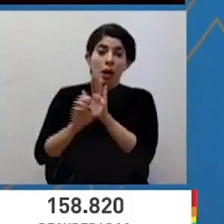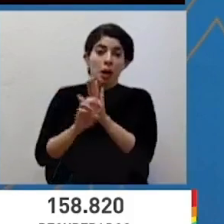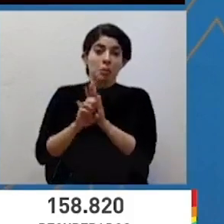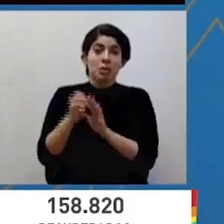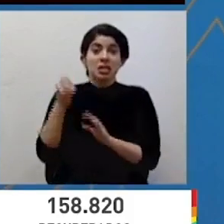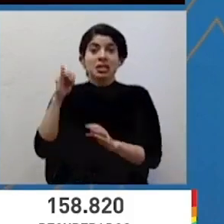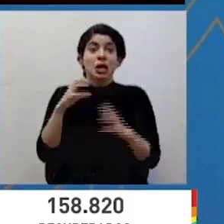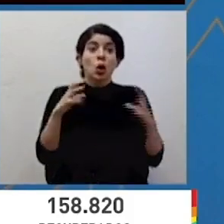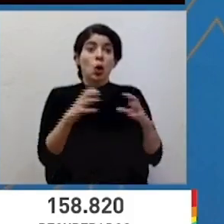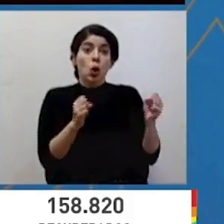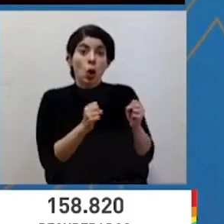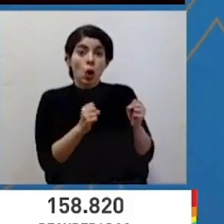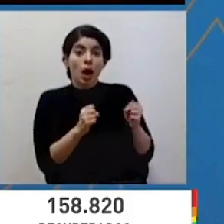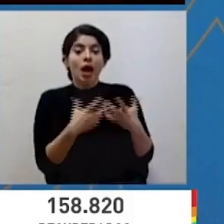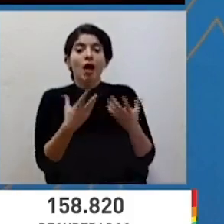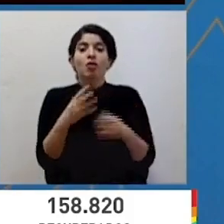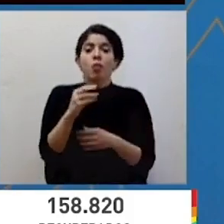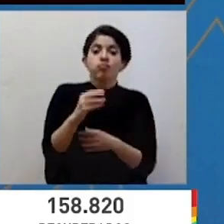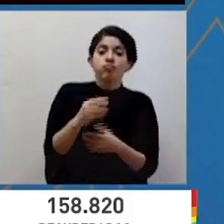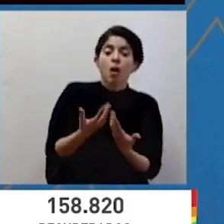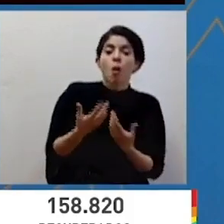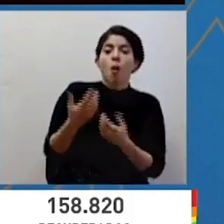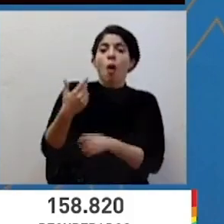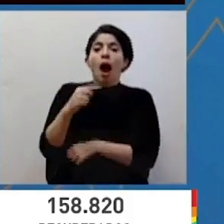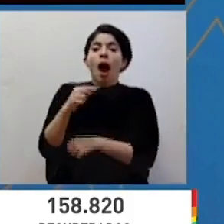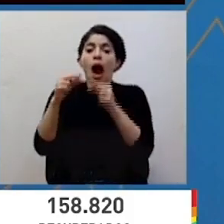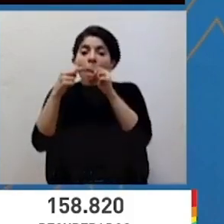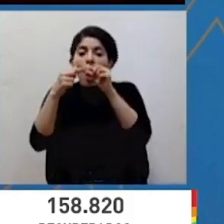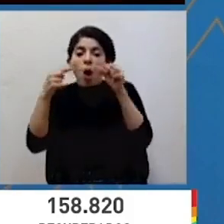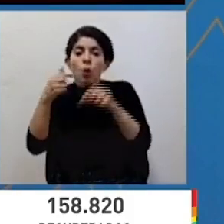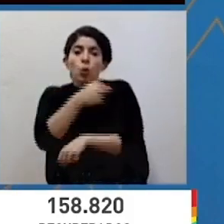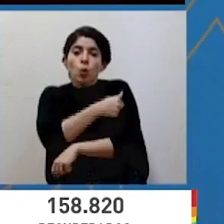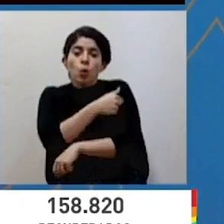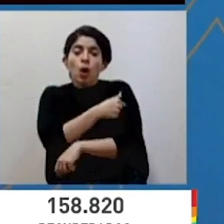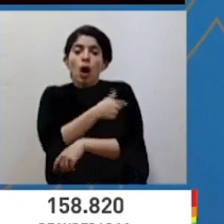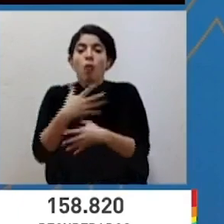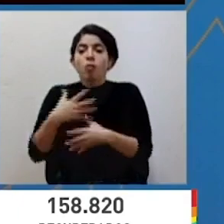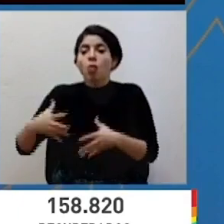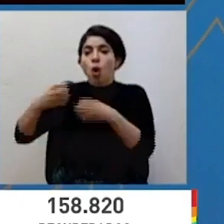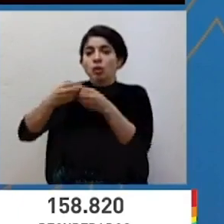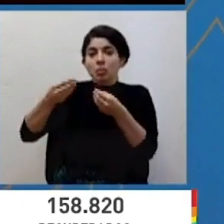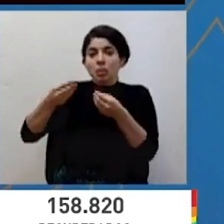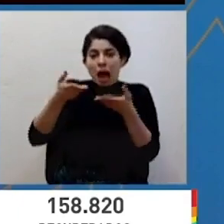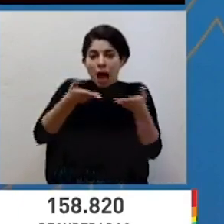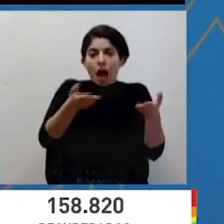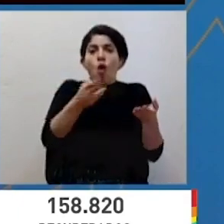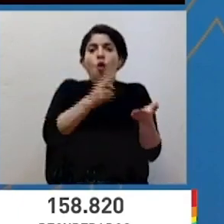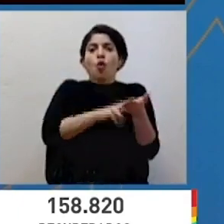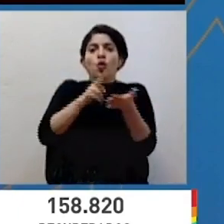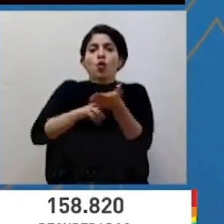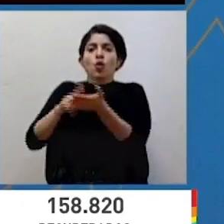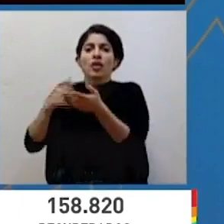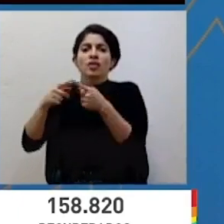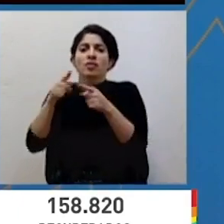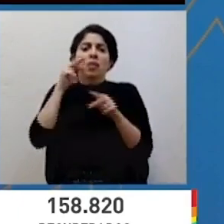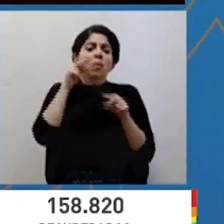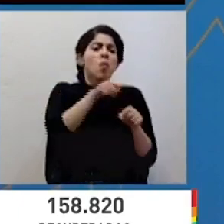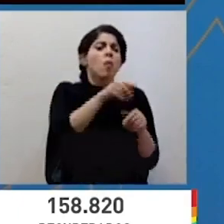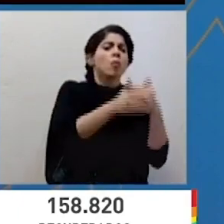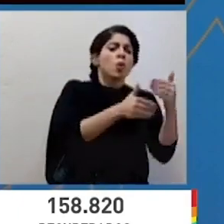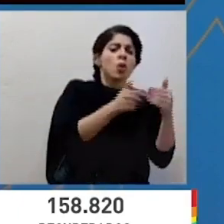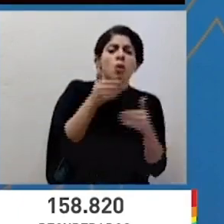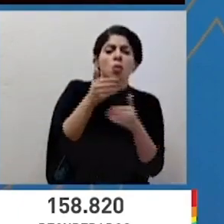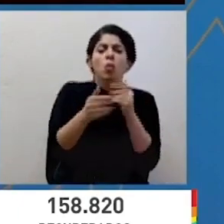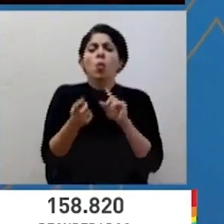hablando de congeladores, de torundas, de agujas, de bolsas plásticas, ahí encuentran el estado de la contratación, el tipo de